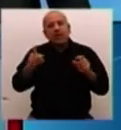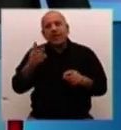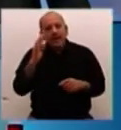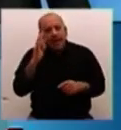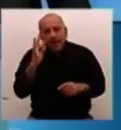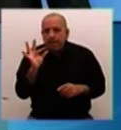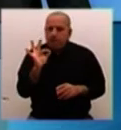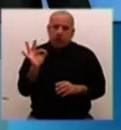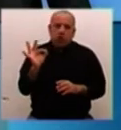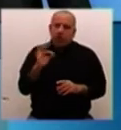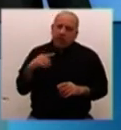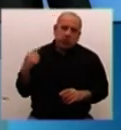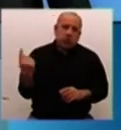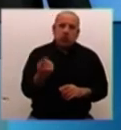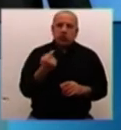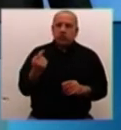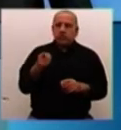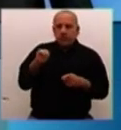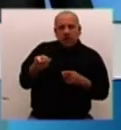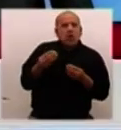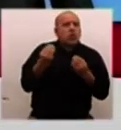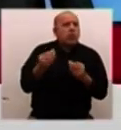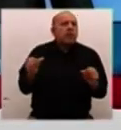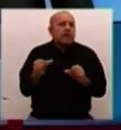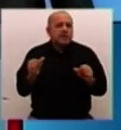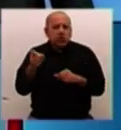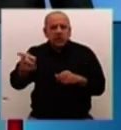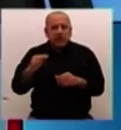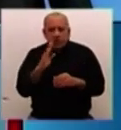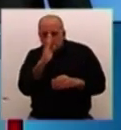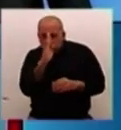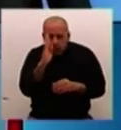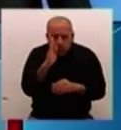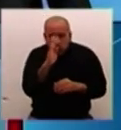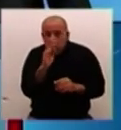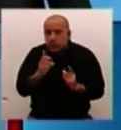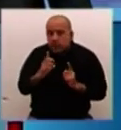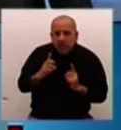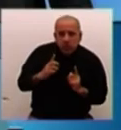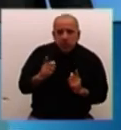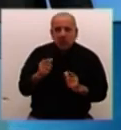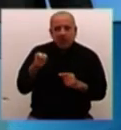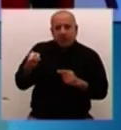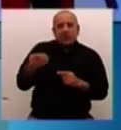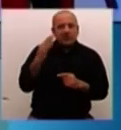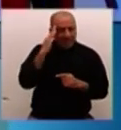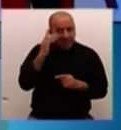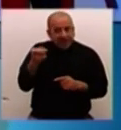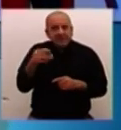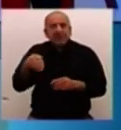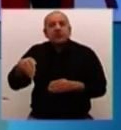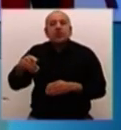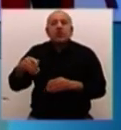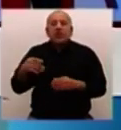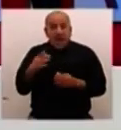a exguerrilleros que salgan de la selva y que pasen a un sistema en donde probablemente terminen en la cárcel. Entonces, desarmar el